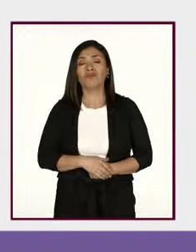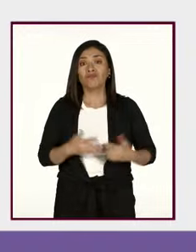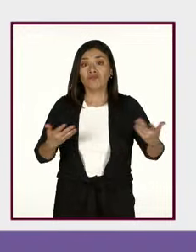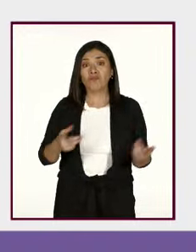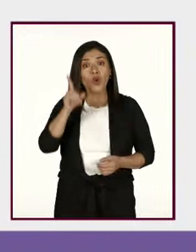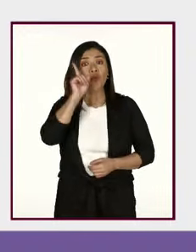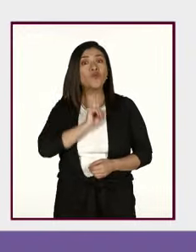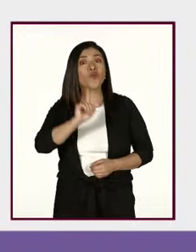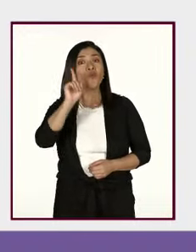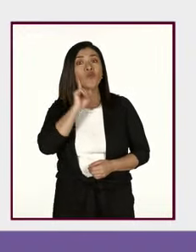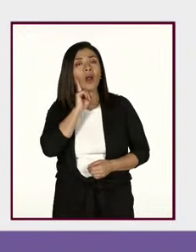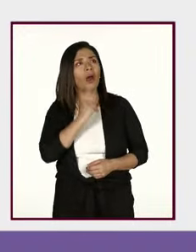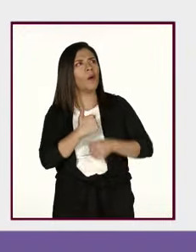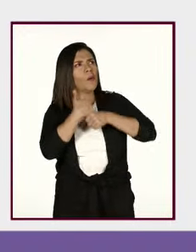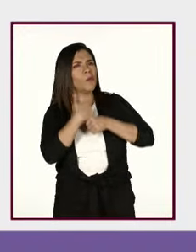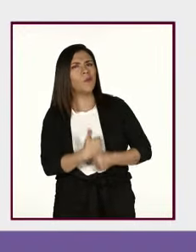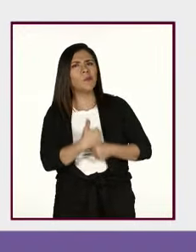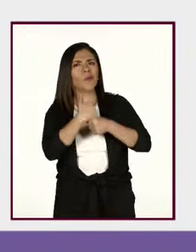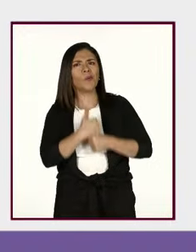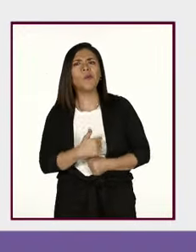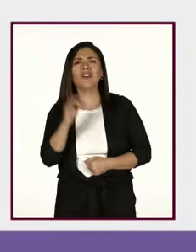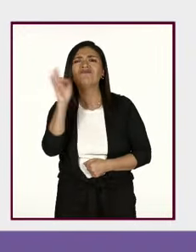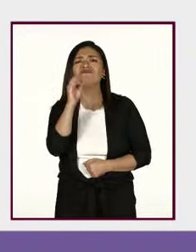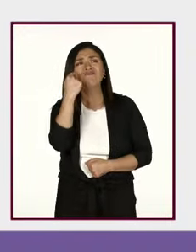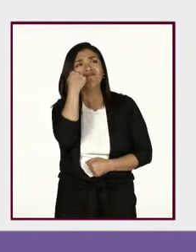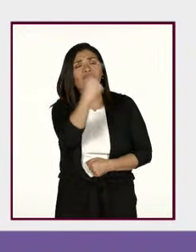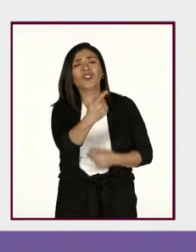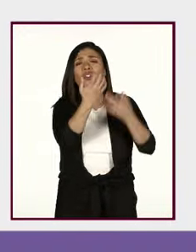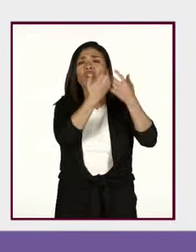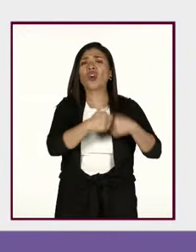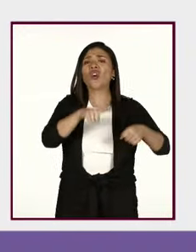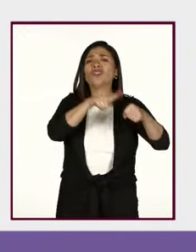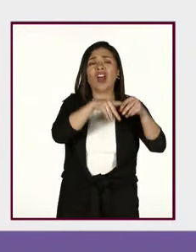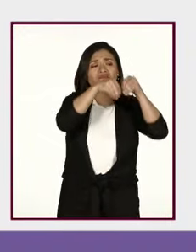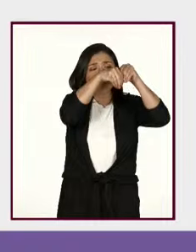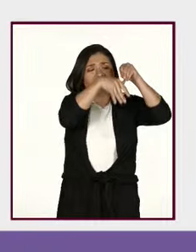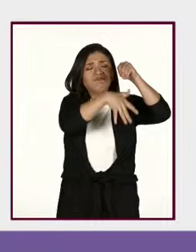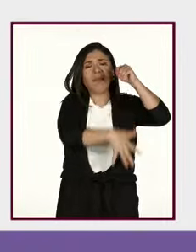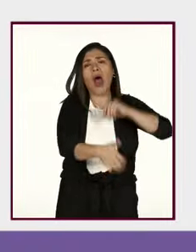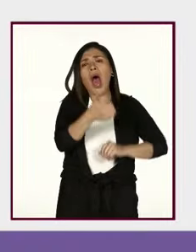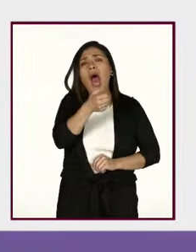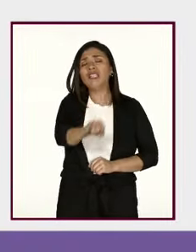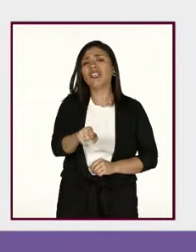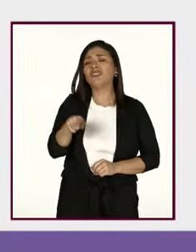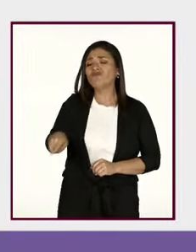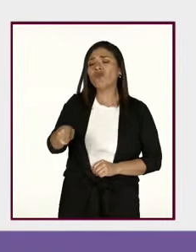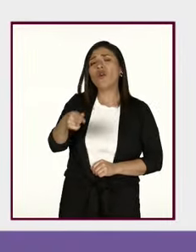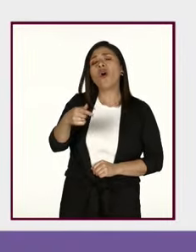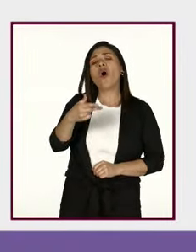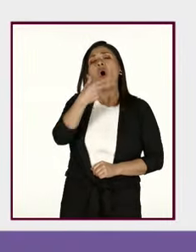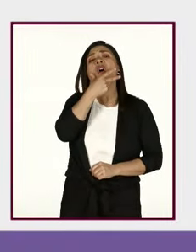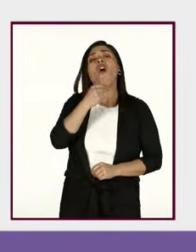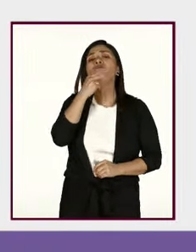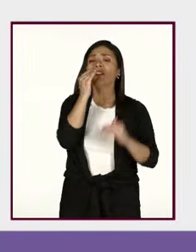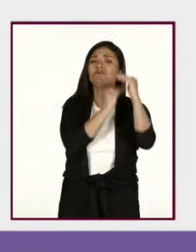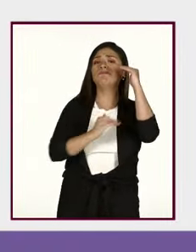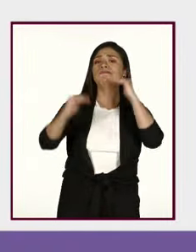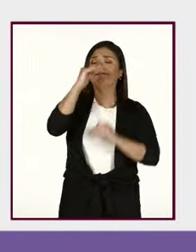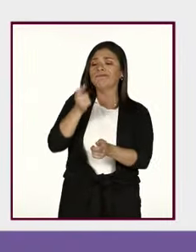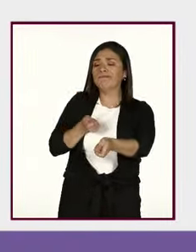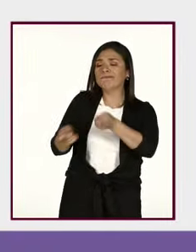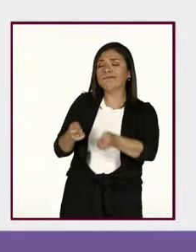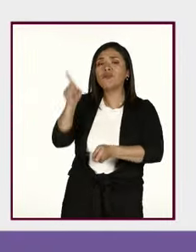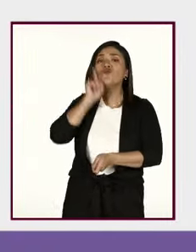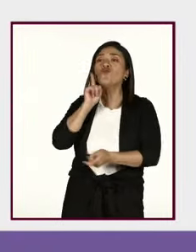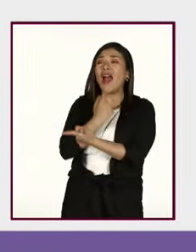sufre una mujer frente a una estructura social que la subordina al dominio de lo masculino, evitando